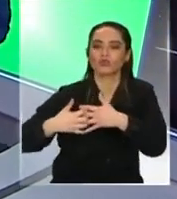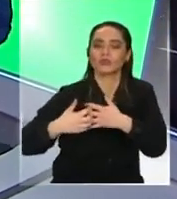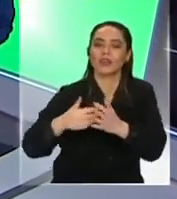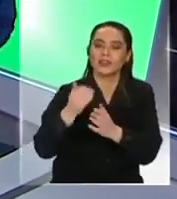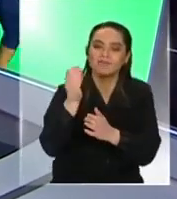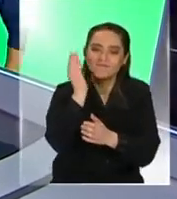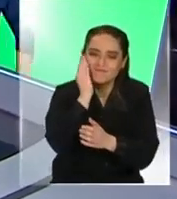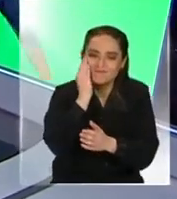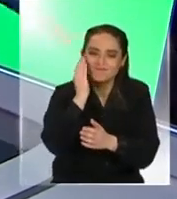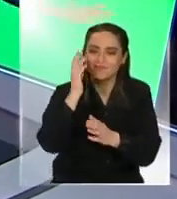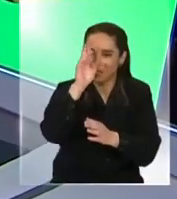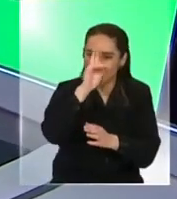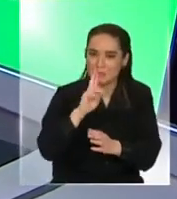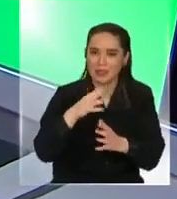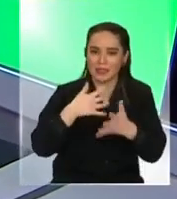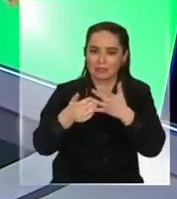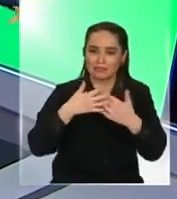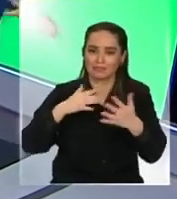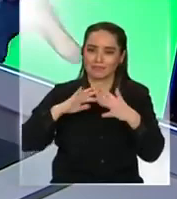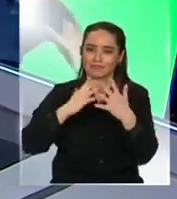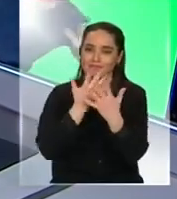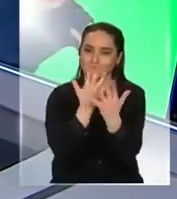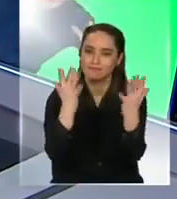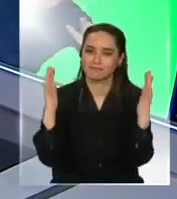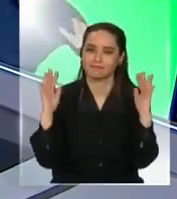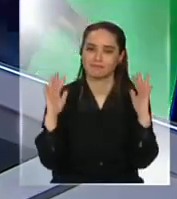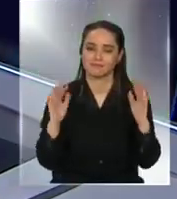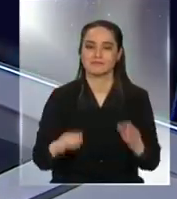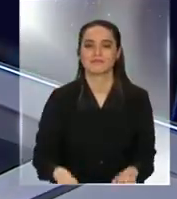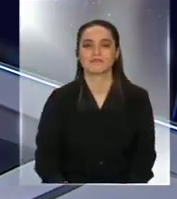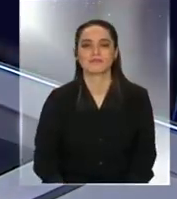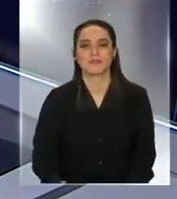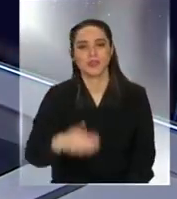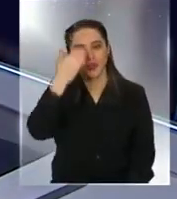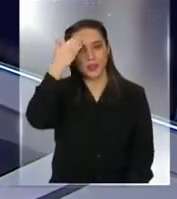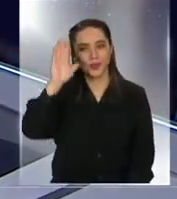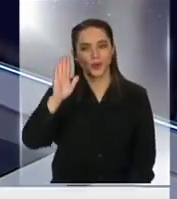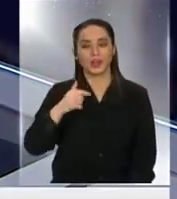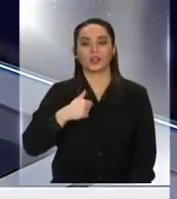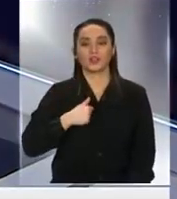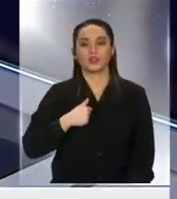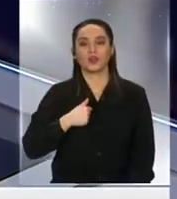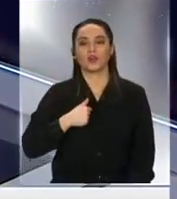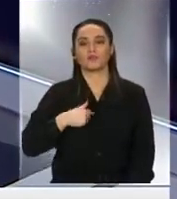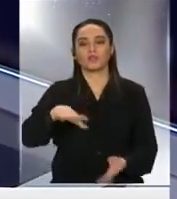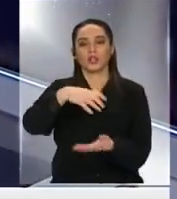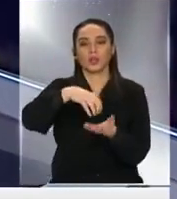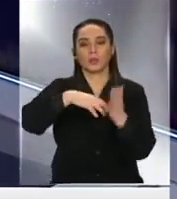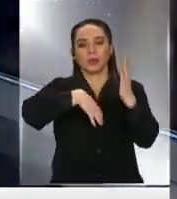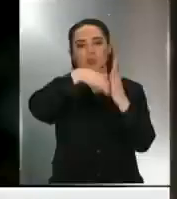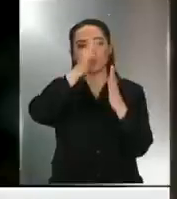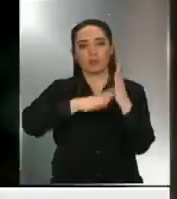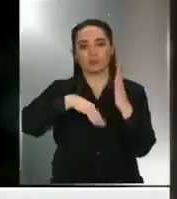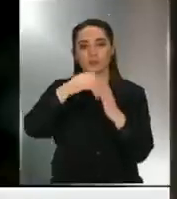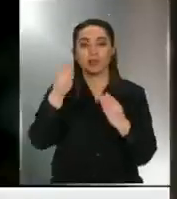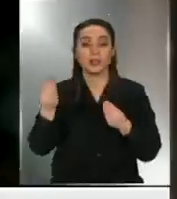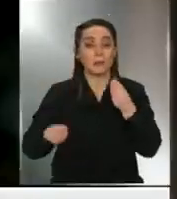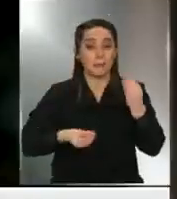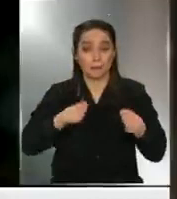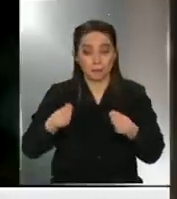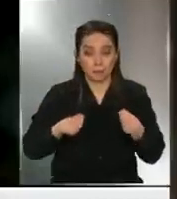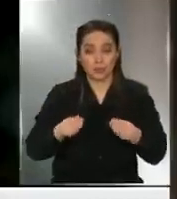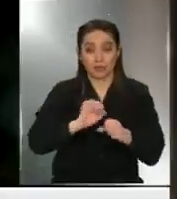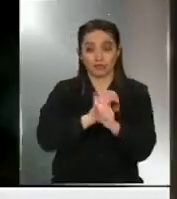partimos con ella entonces ok Fiorella por favor al aire hola soy Fiorella de La Pintana la pandemia ha evidenciado la